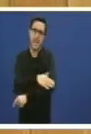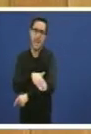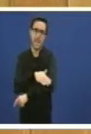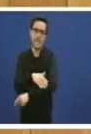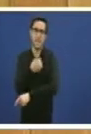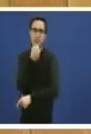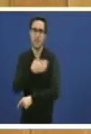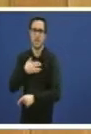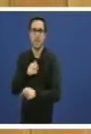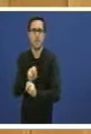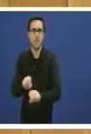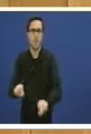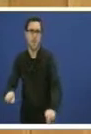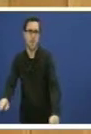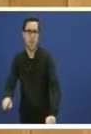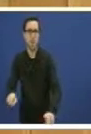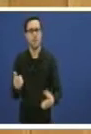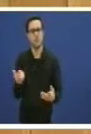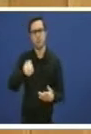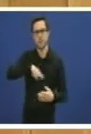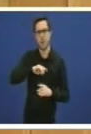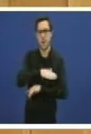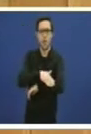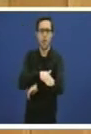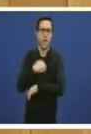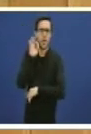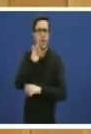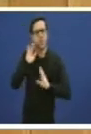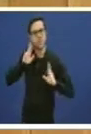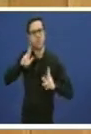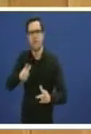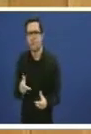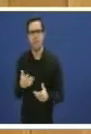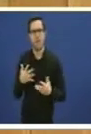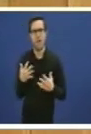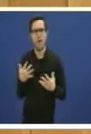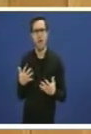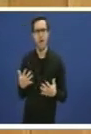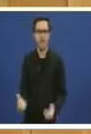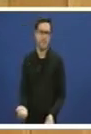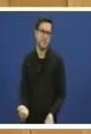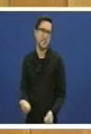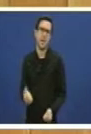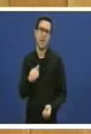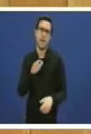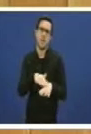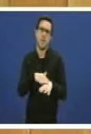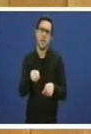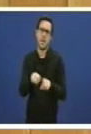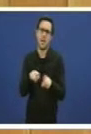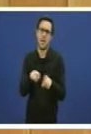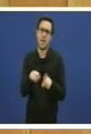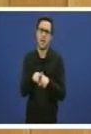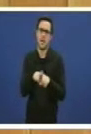quero reiterar o esforzo do goberno galego para salvagardar o benestar en momentos de dificultade e